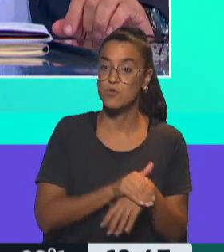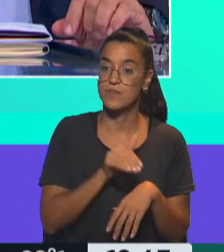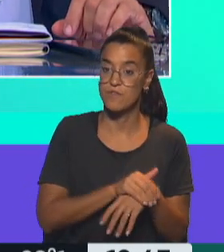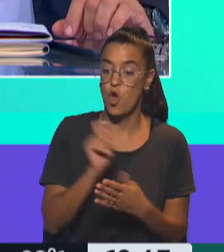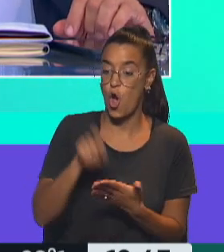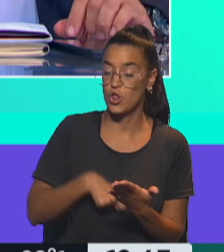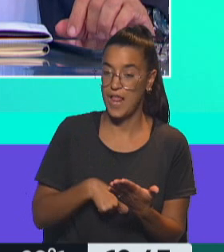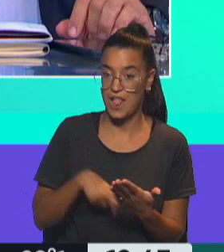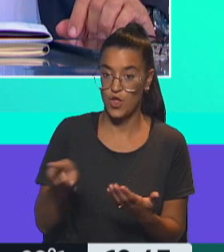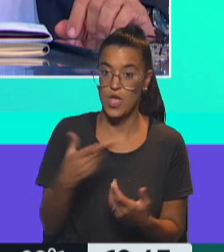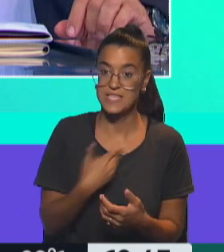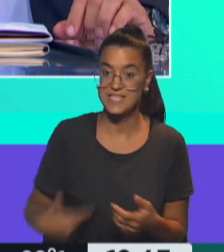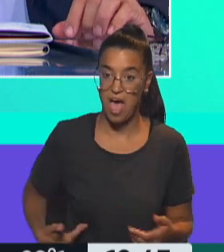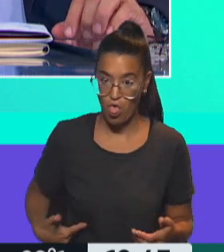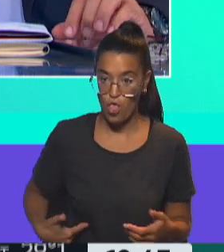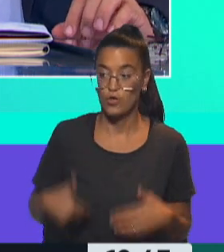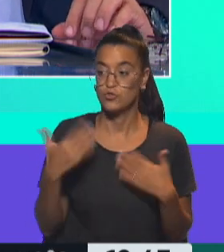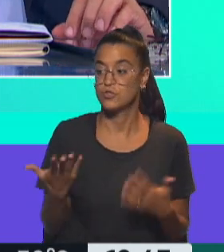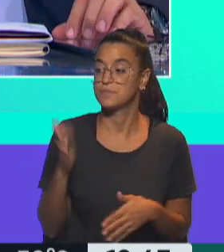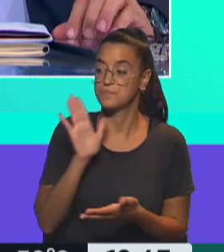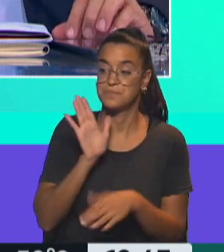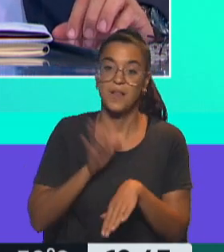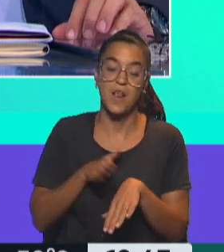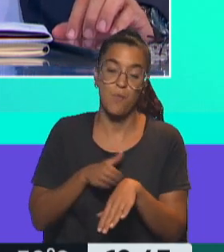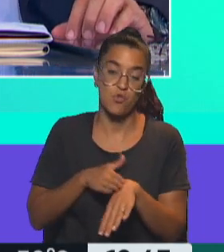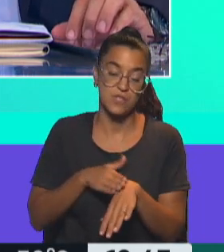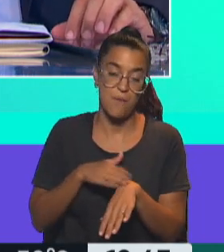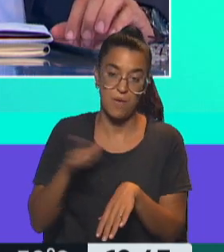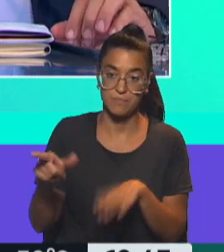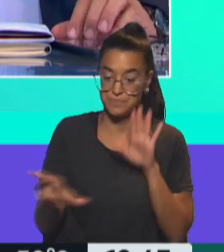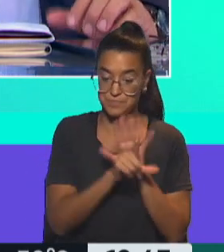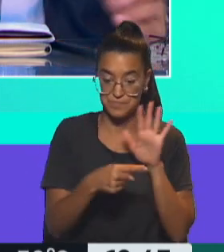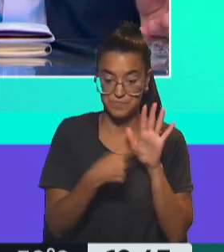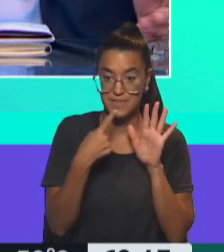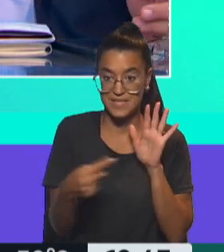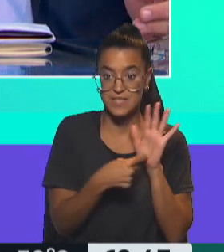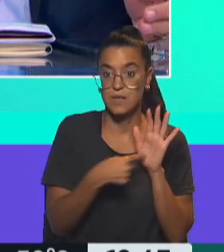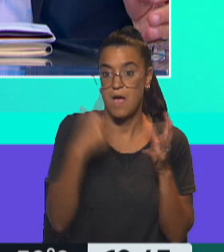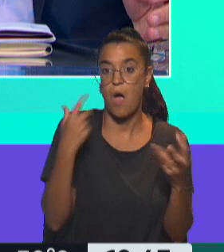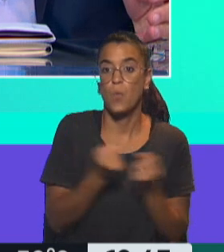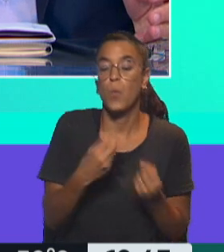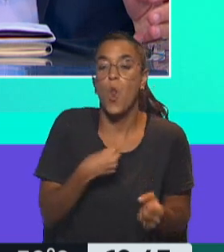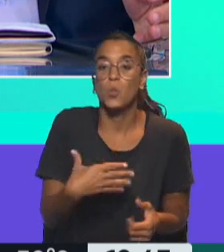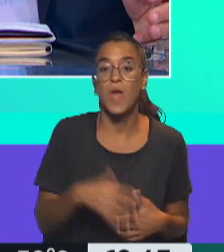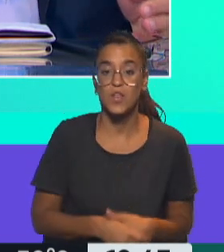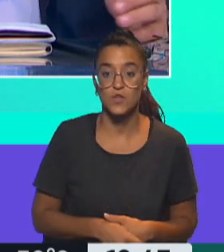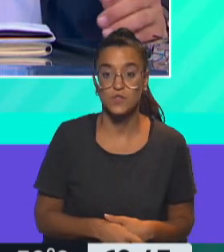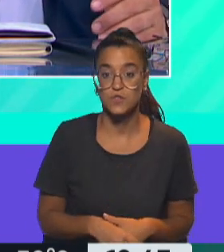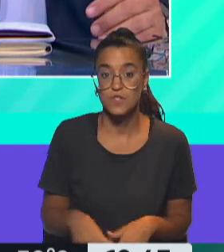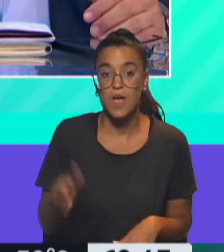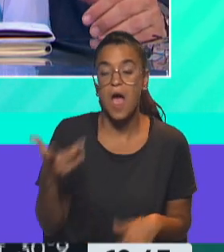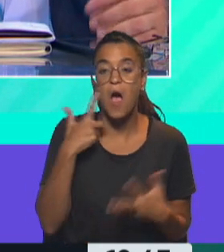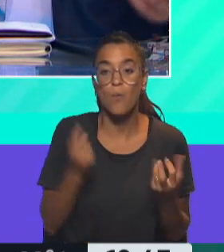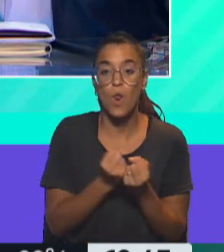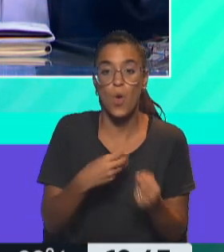contratos firmados con el Estado por el cual el compromiso queda establecido legalmente. Son acuerdos voluntarios. Son acuerdos